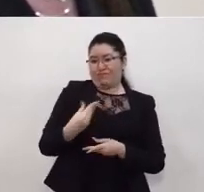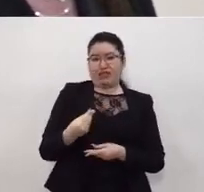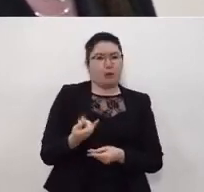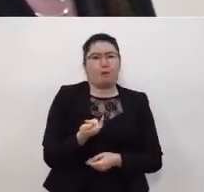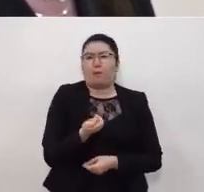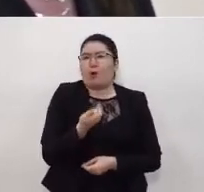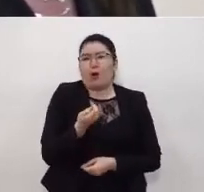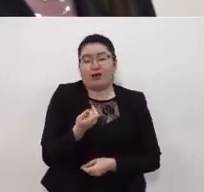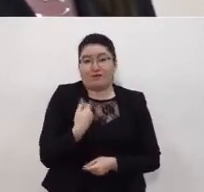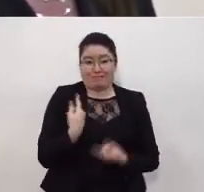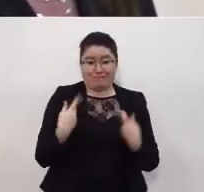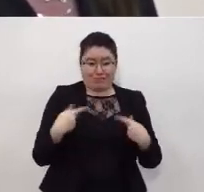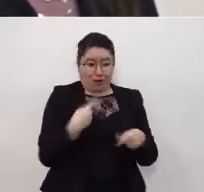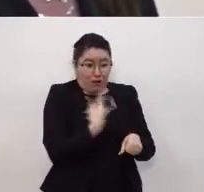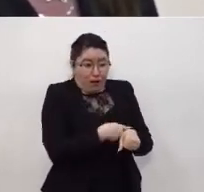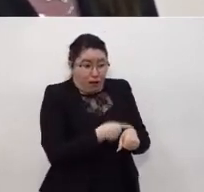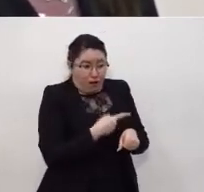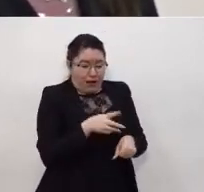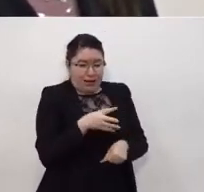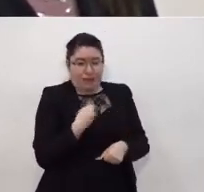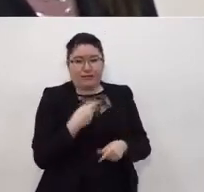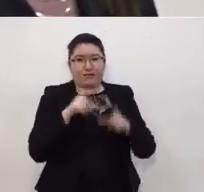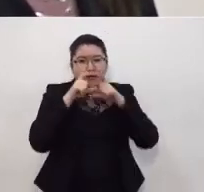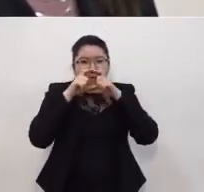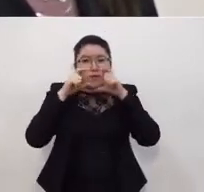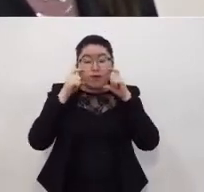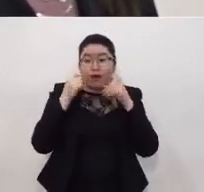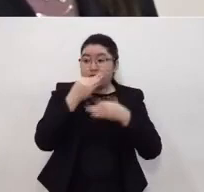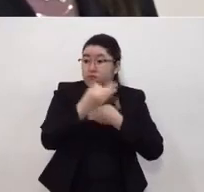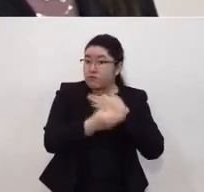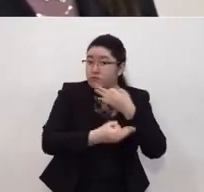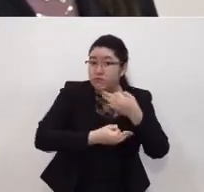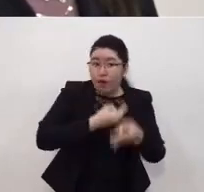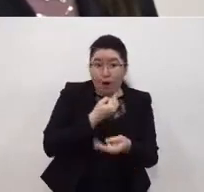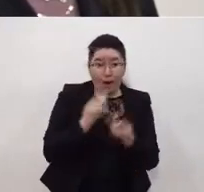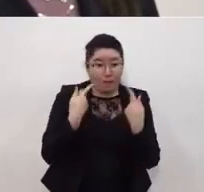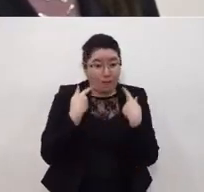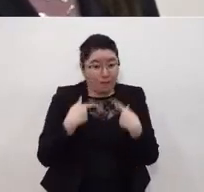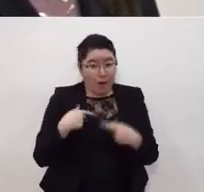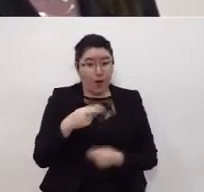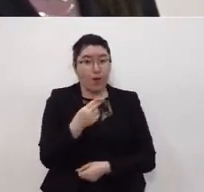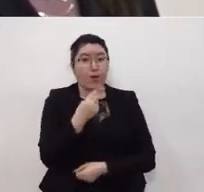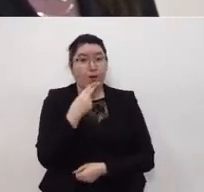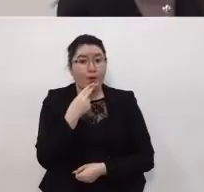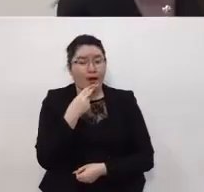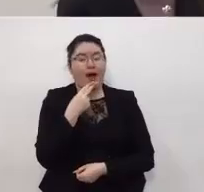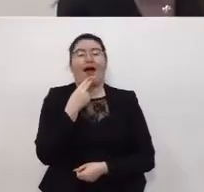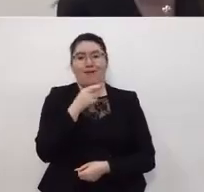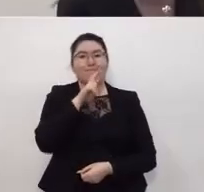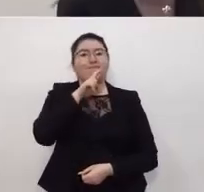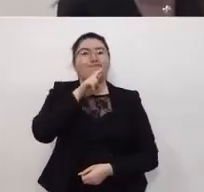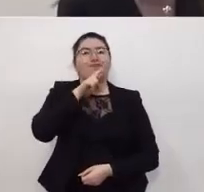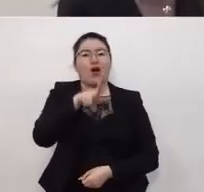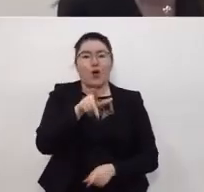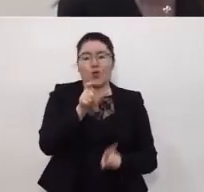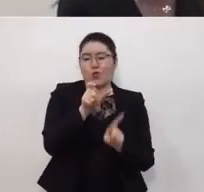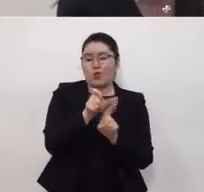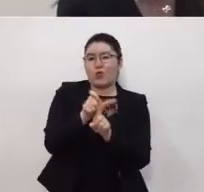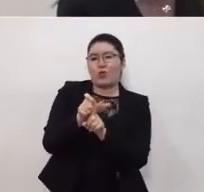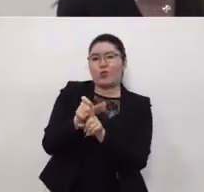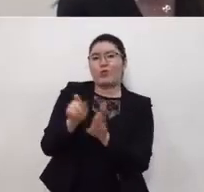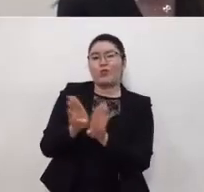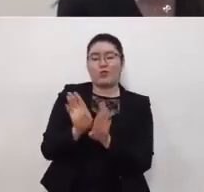de personas enfermas y si se usa por todas las personas, entonces se tiene una mayor probabilidad de